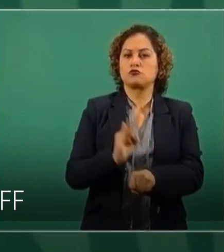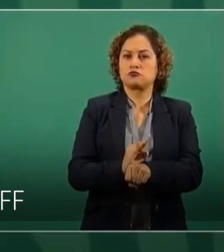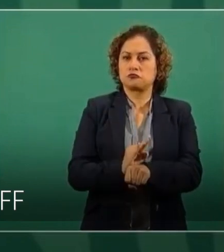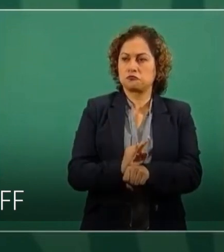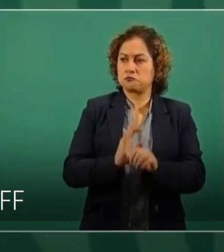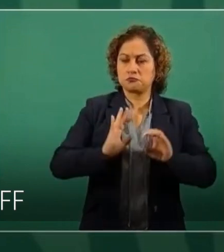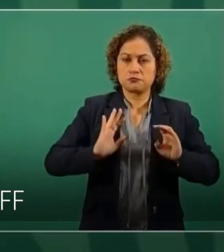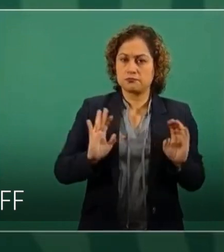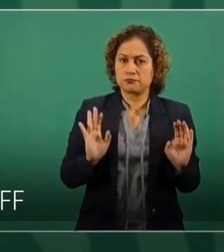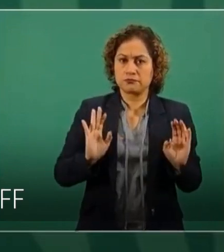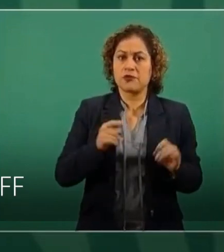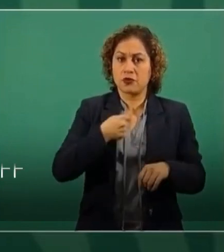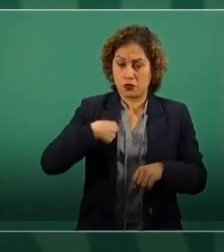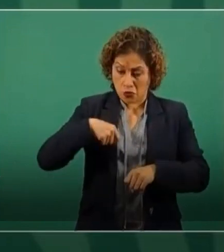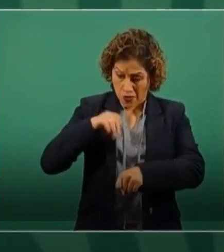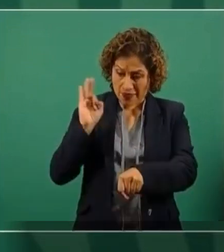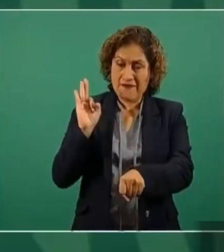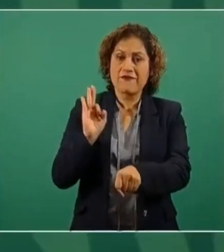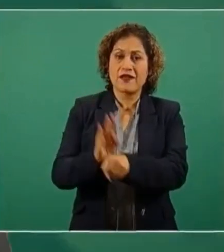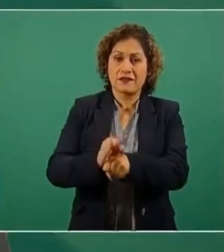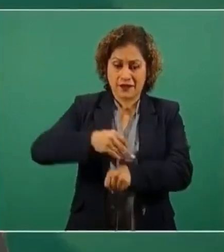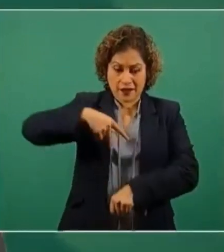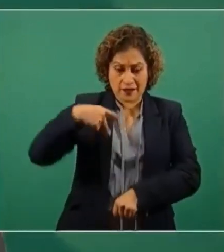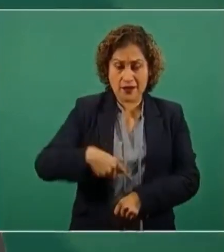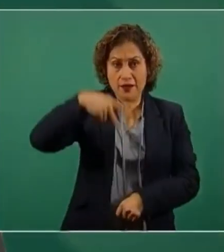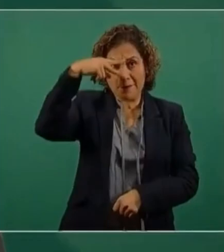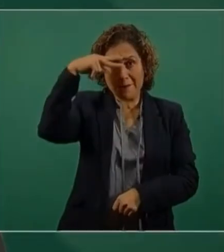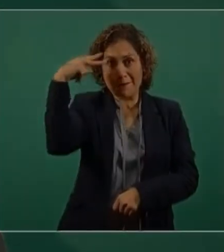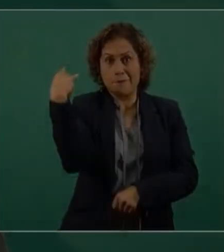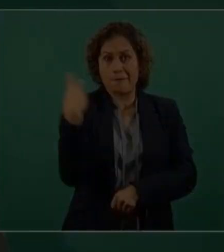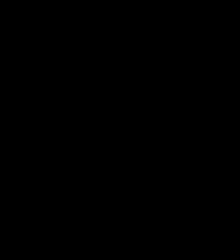la industria eléctrica nacional como vamos a defender el petróleo.